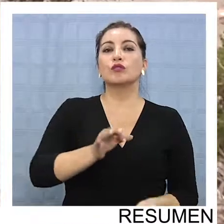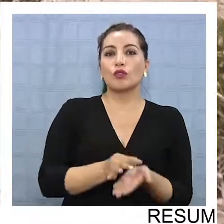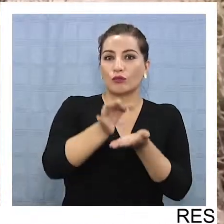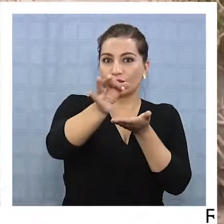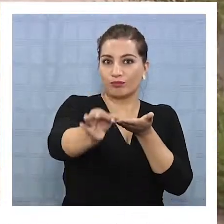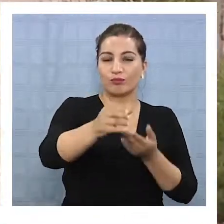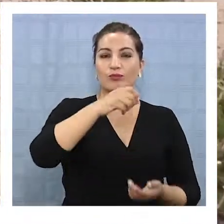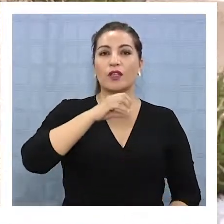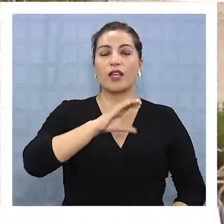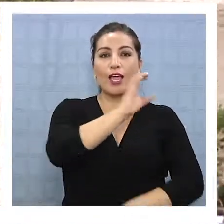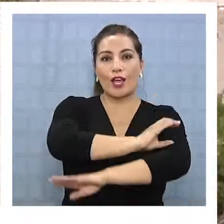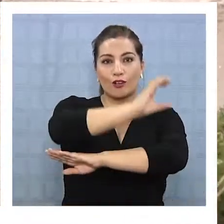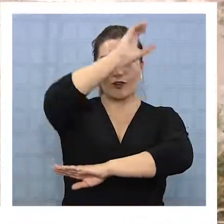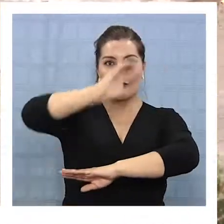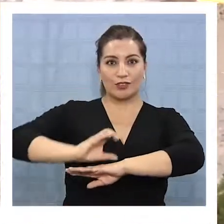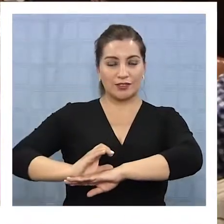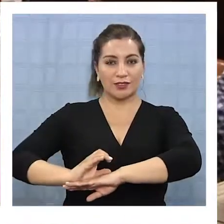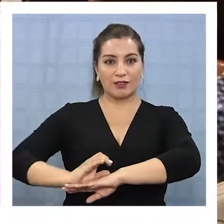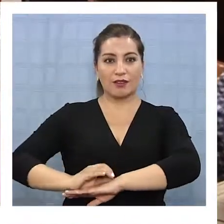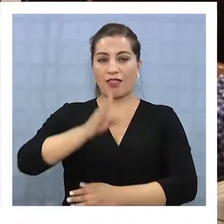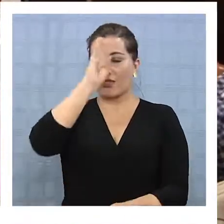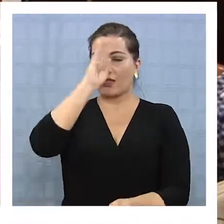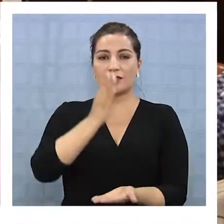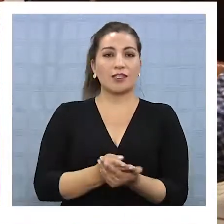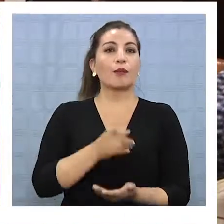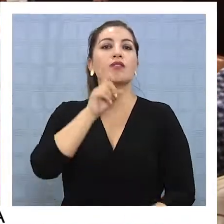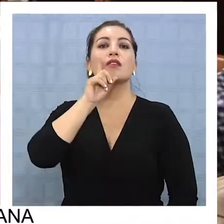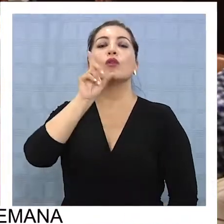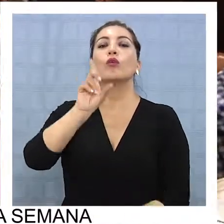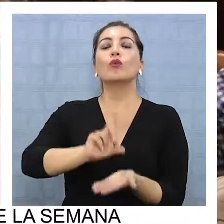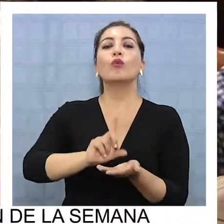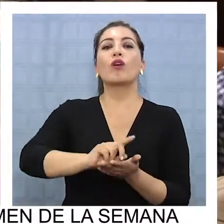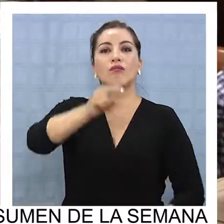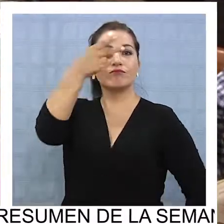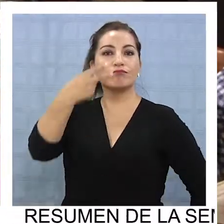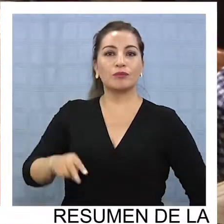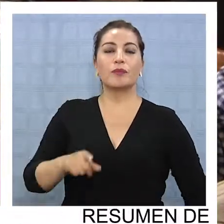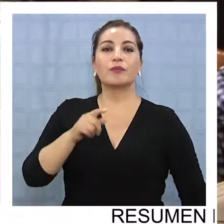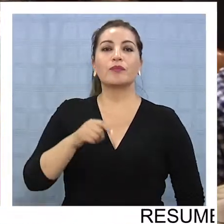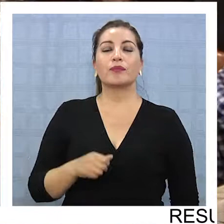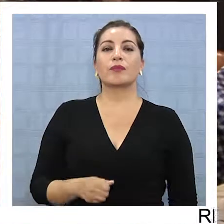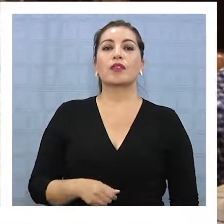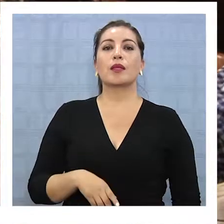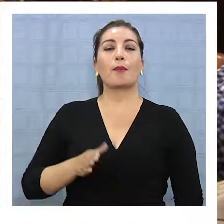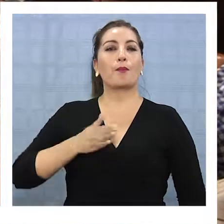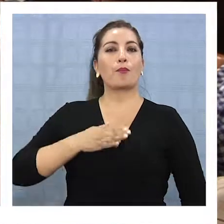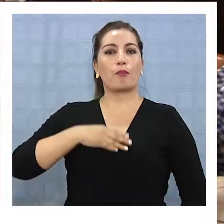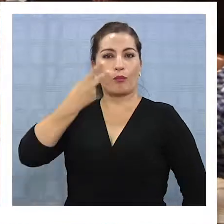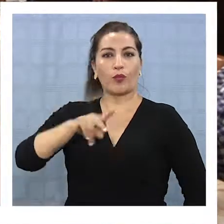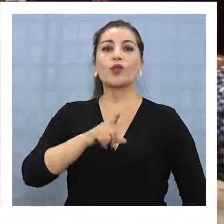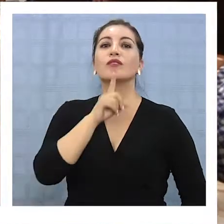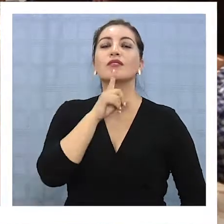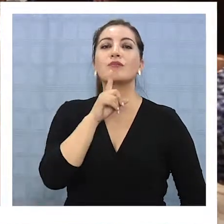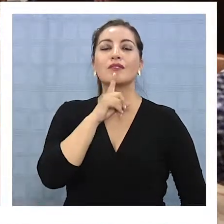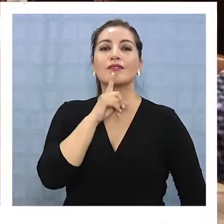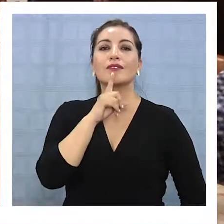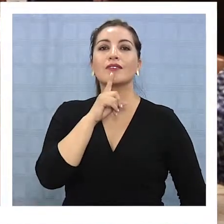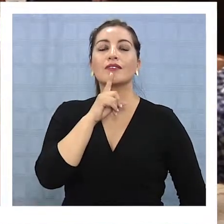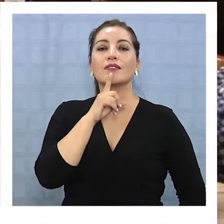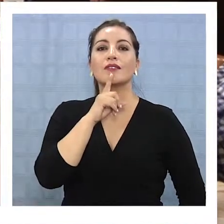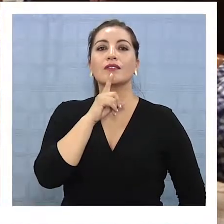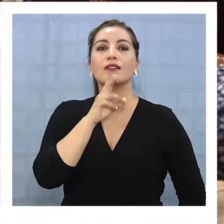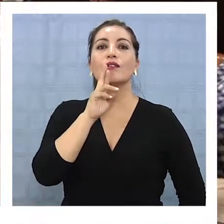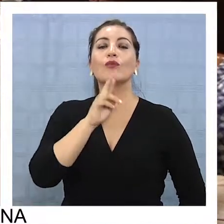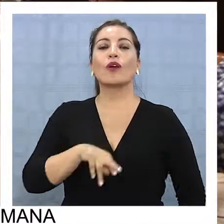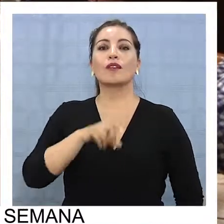altiplano de Colchane, que decidimos tener un lugar propio para trabajar, tener nuestro propio terminal agropecuario en el sector sur